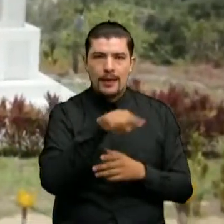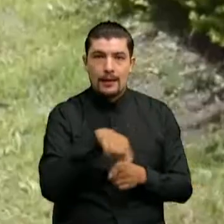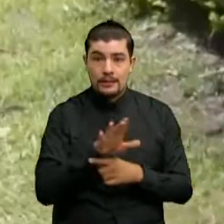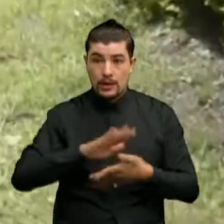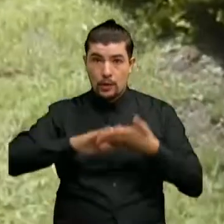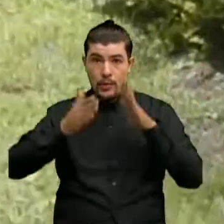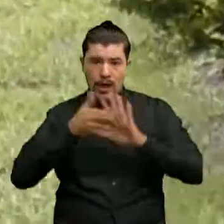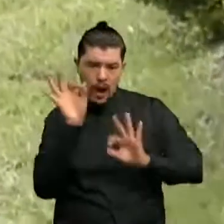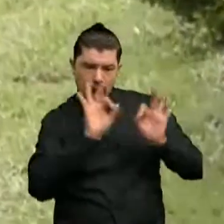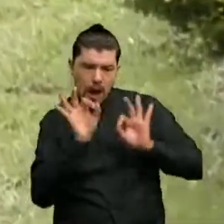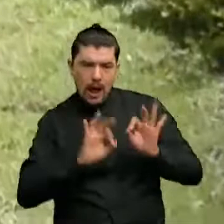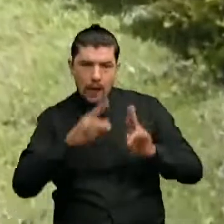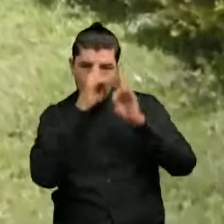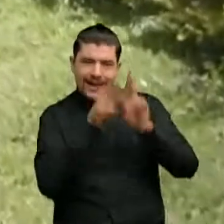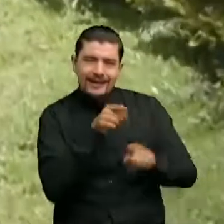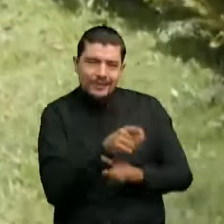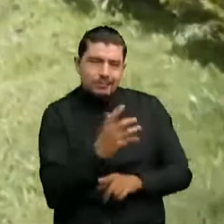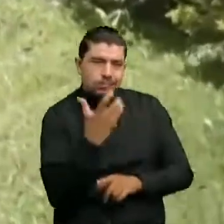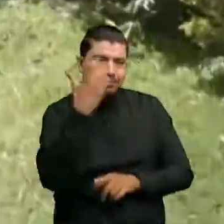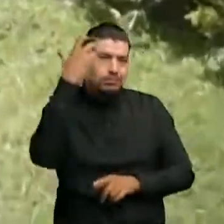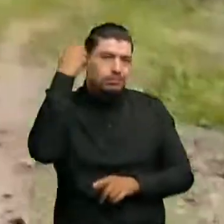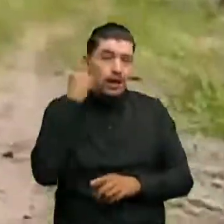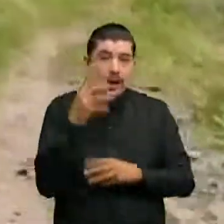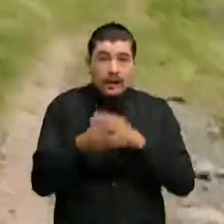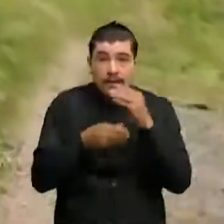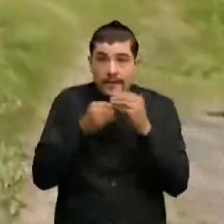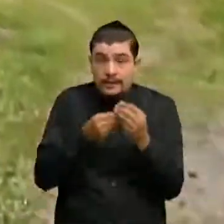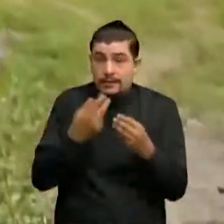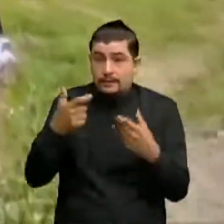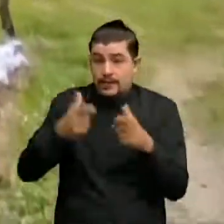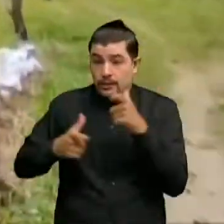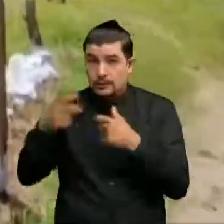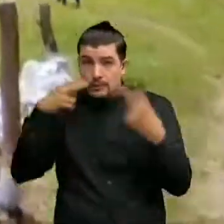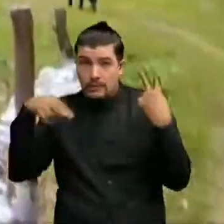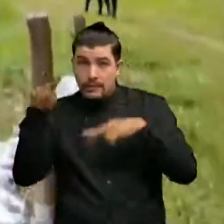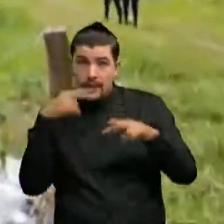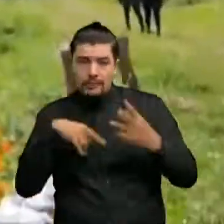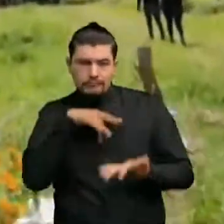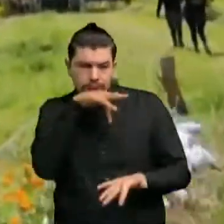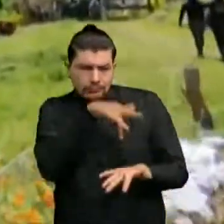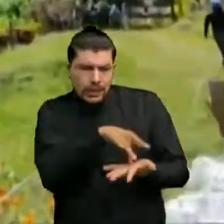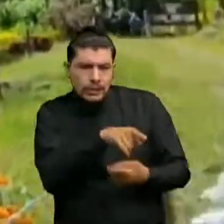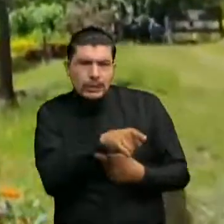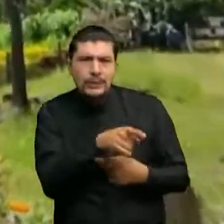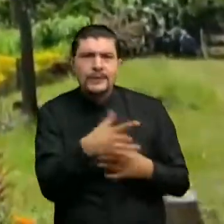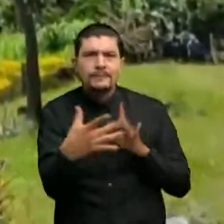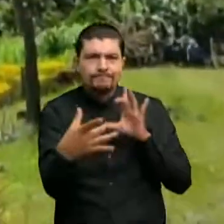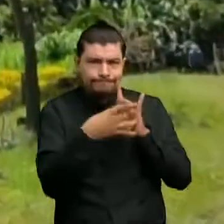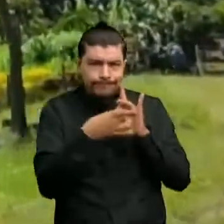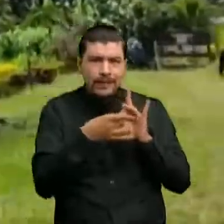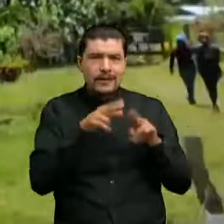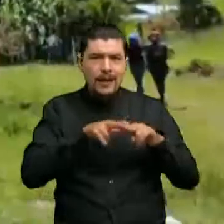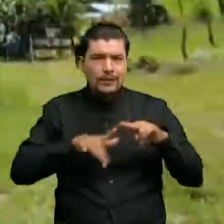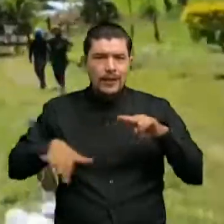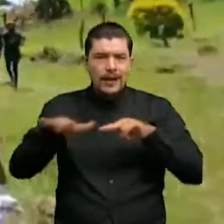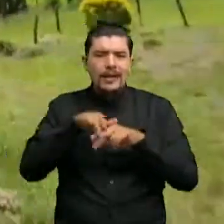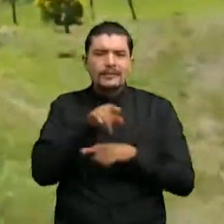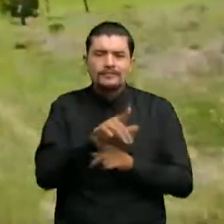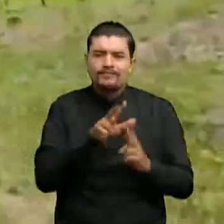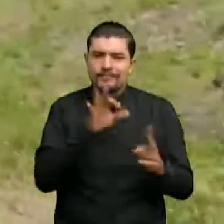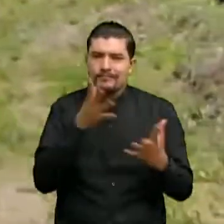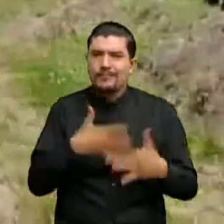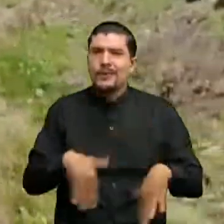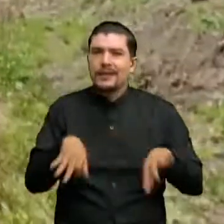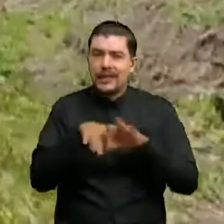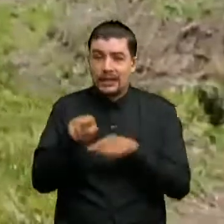por la comunidad en homenaje a sus tradiciones Y para brindar al turista una conexión con la naturaleza Es una de las alternativas